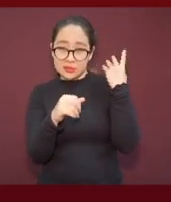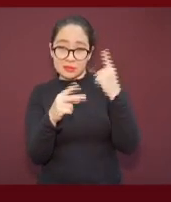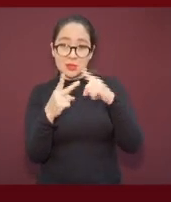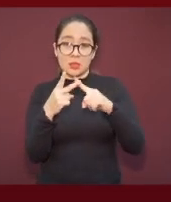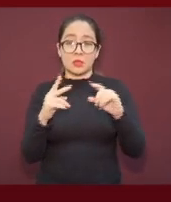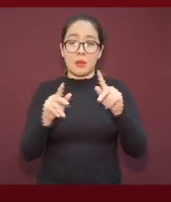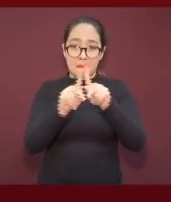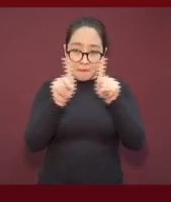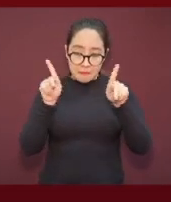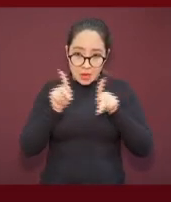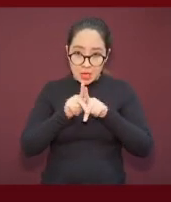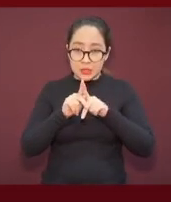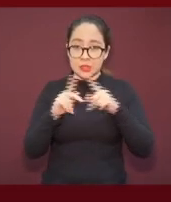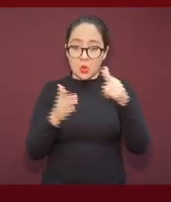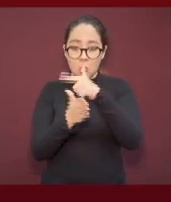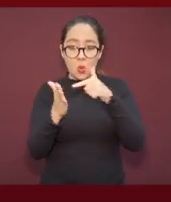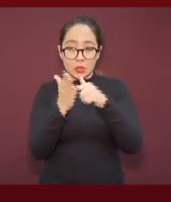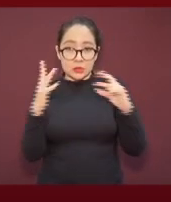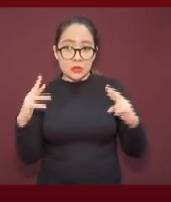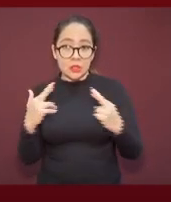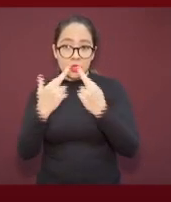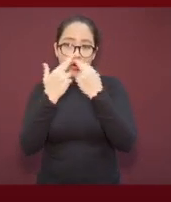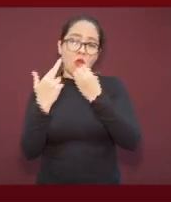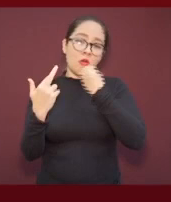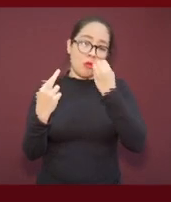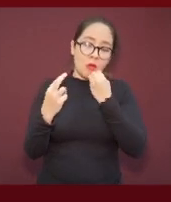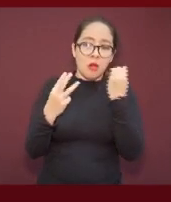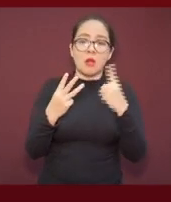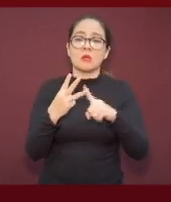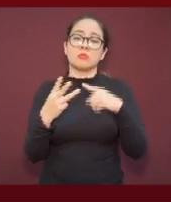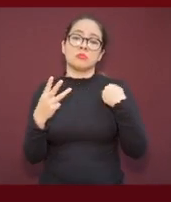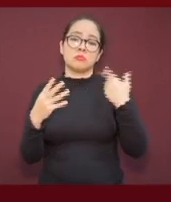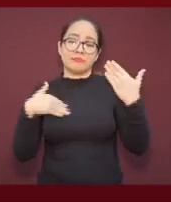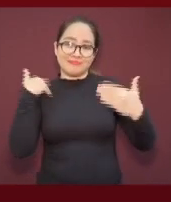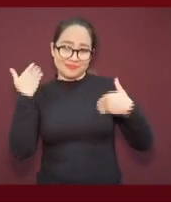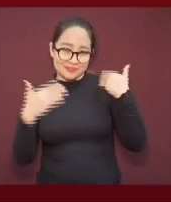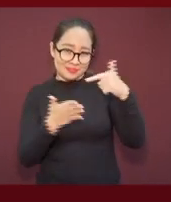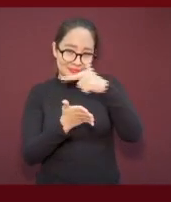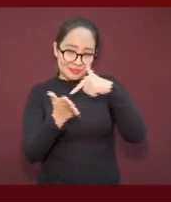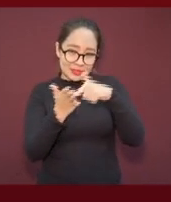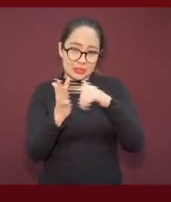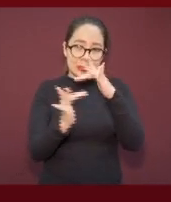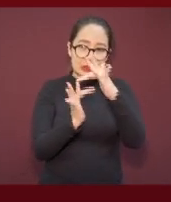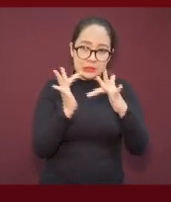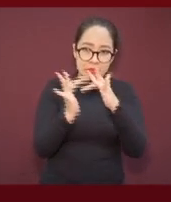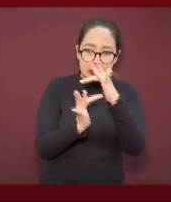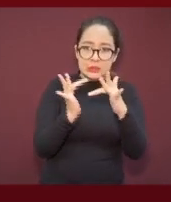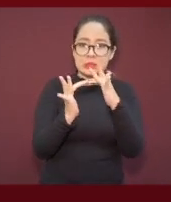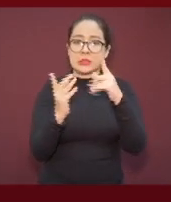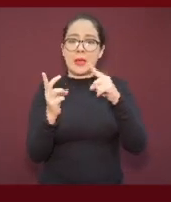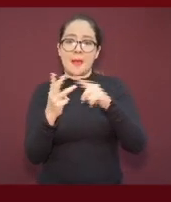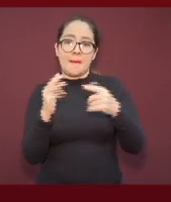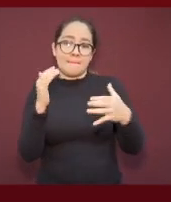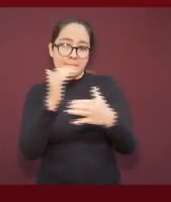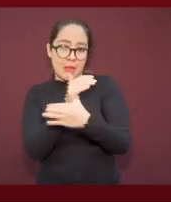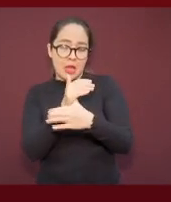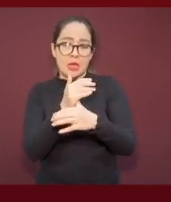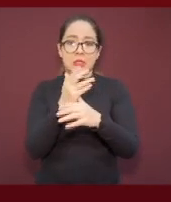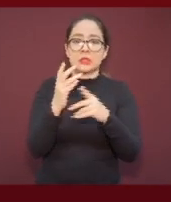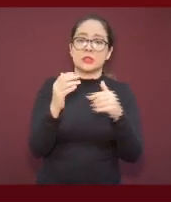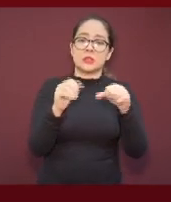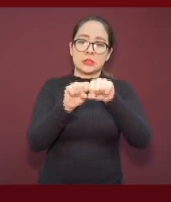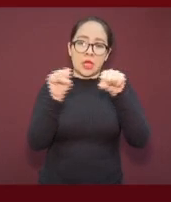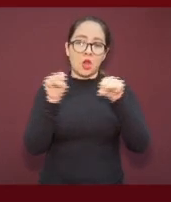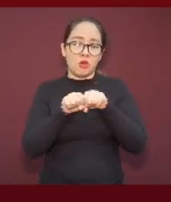centros religiosos, eventos masivos, centros recreativos, centros nocturnos, bares, salones de